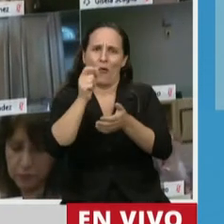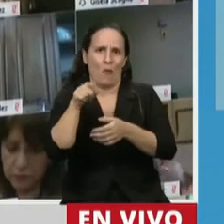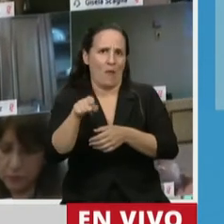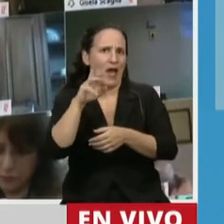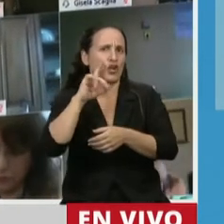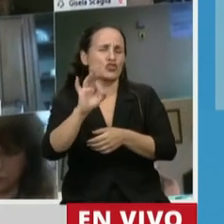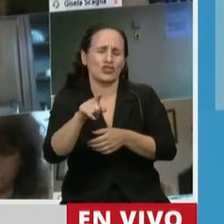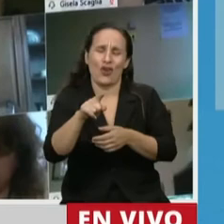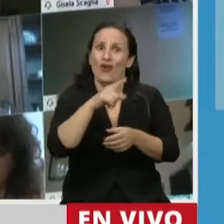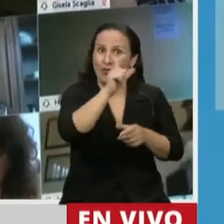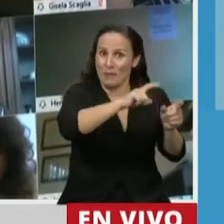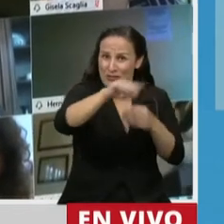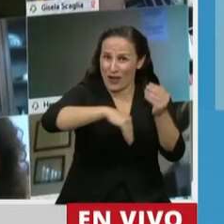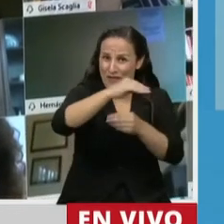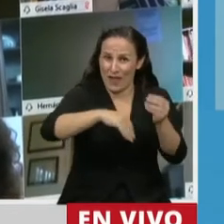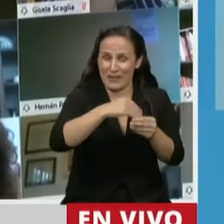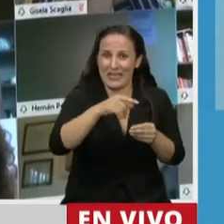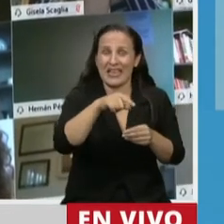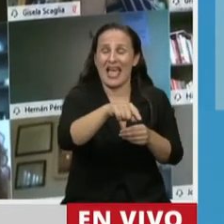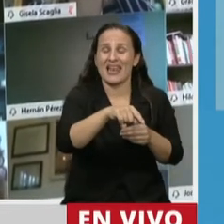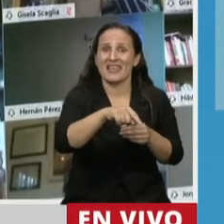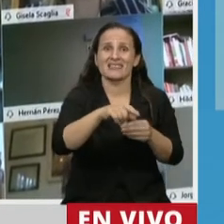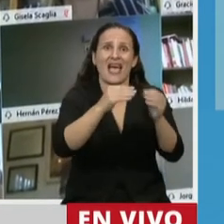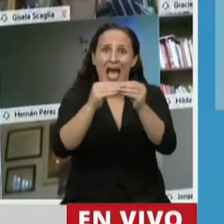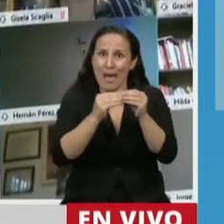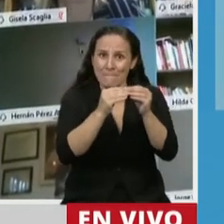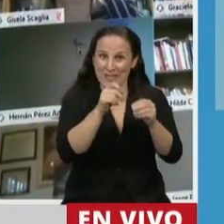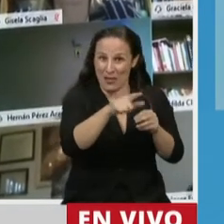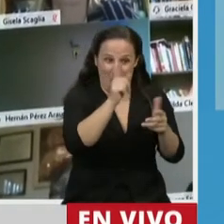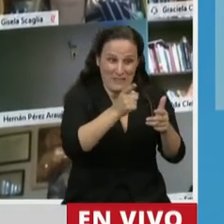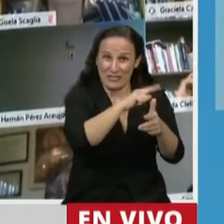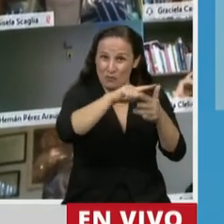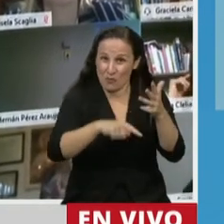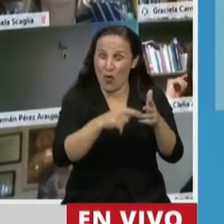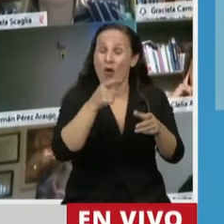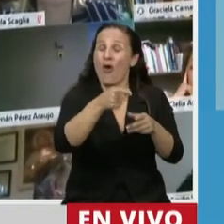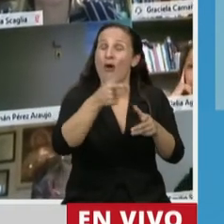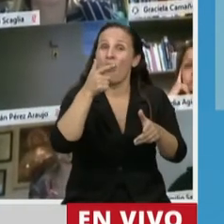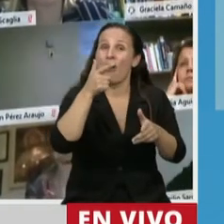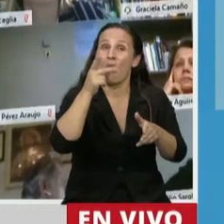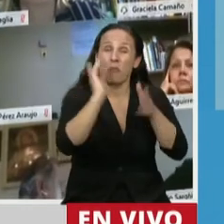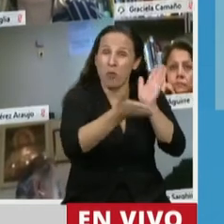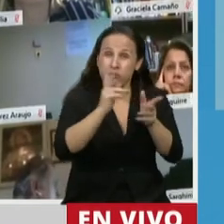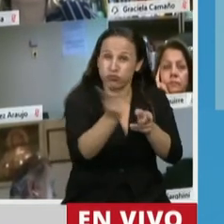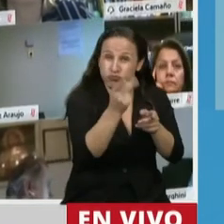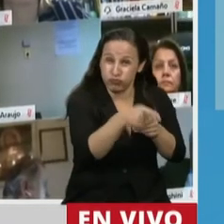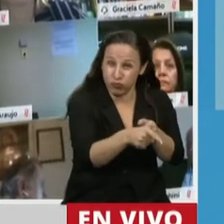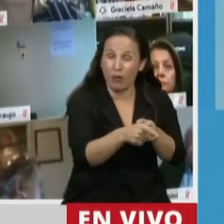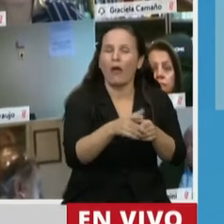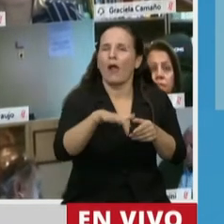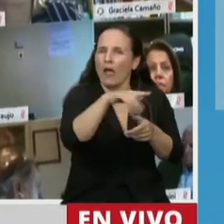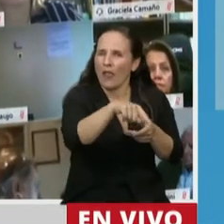Familiares y víctimas, perdón, familiares y amigos de las víctimas de la masacre de San Miguel del Monte están